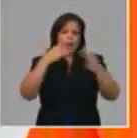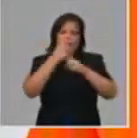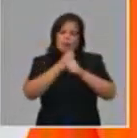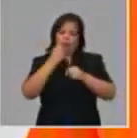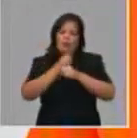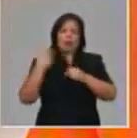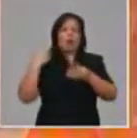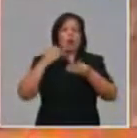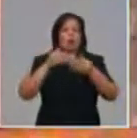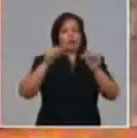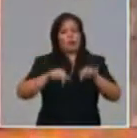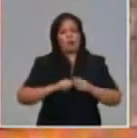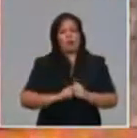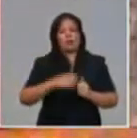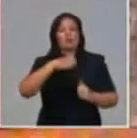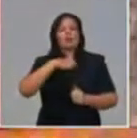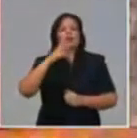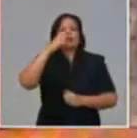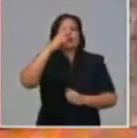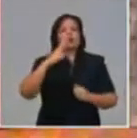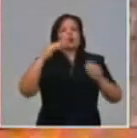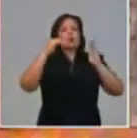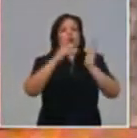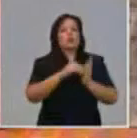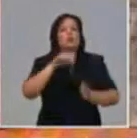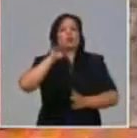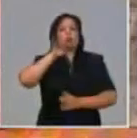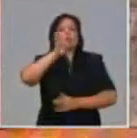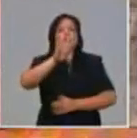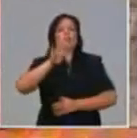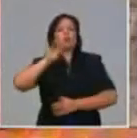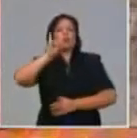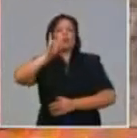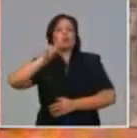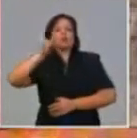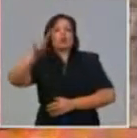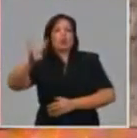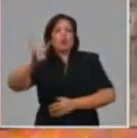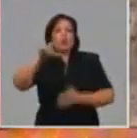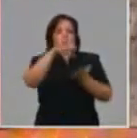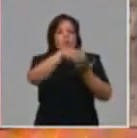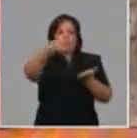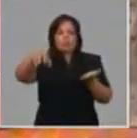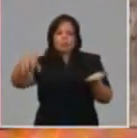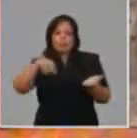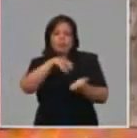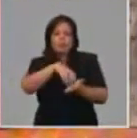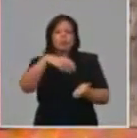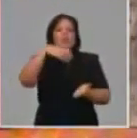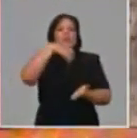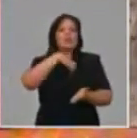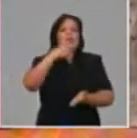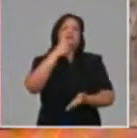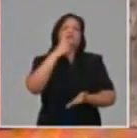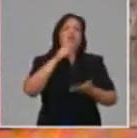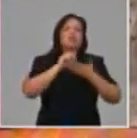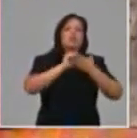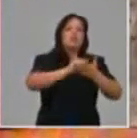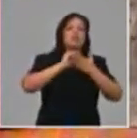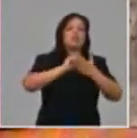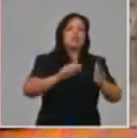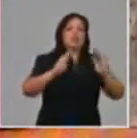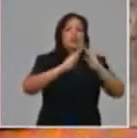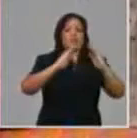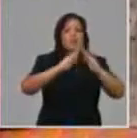Hoy hay 2.499 unidades que prestan servicio a domicilio y para llevar. Por lo tanto,